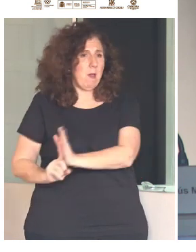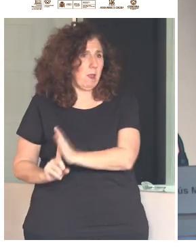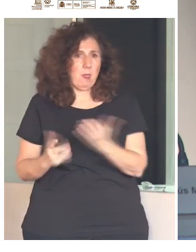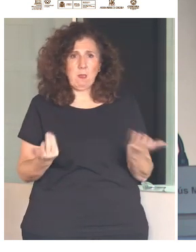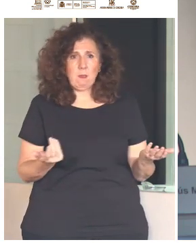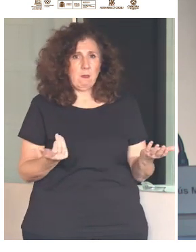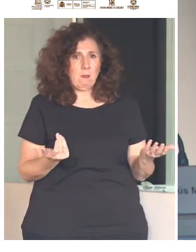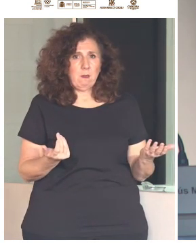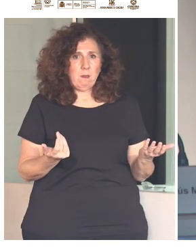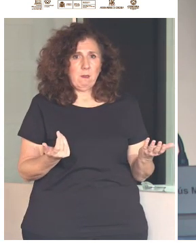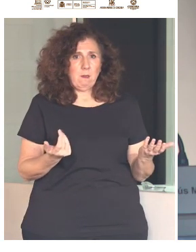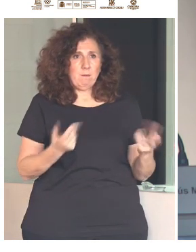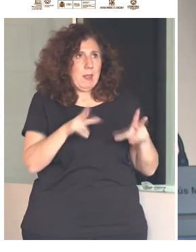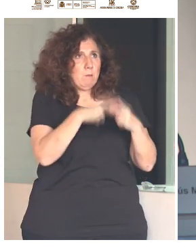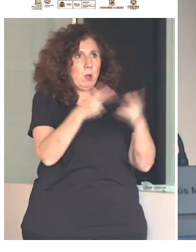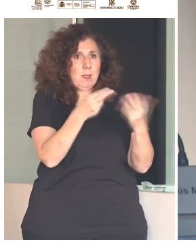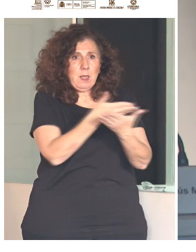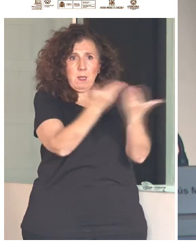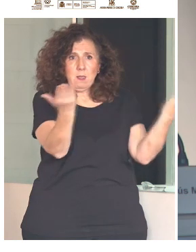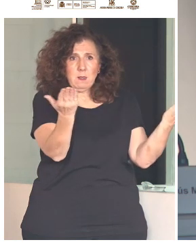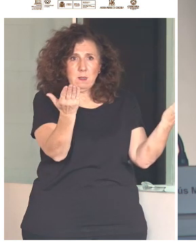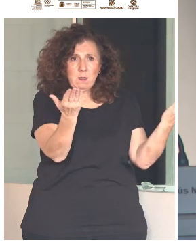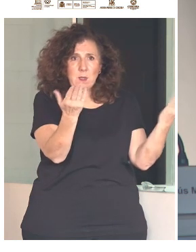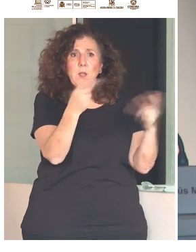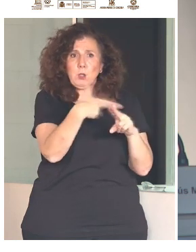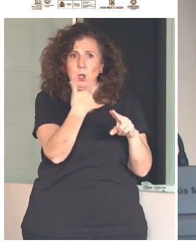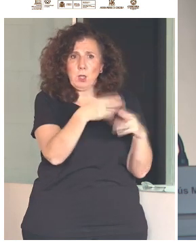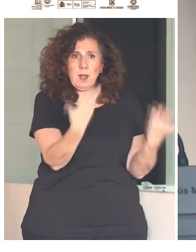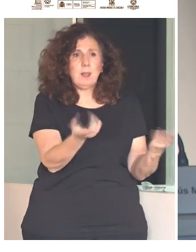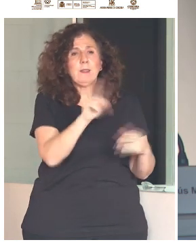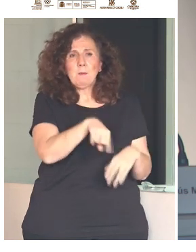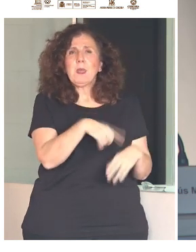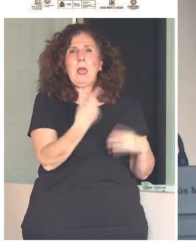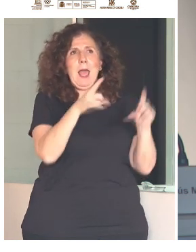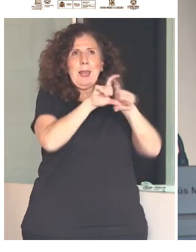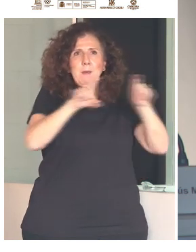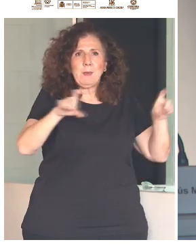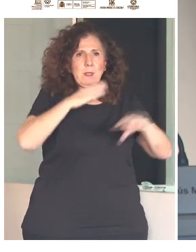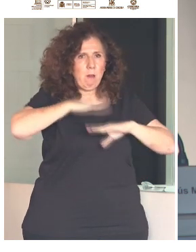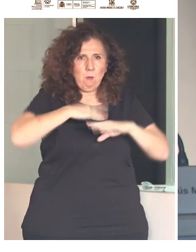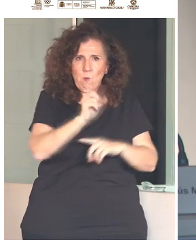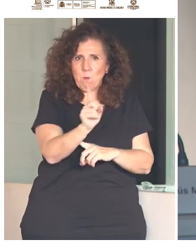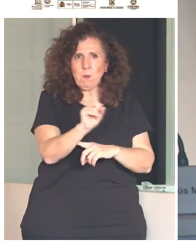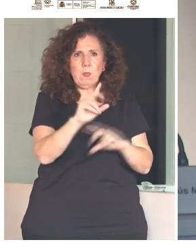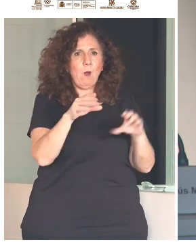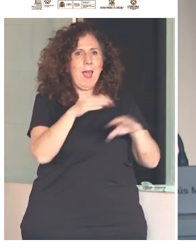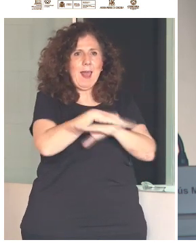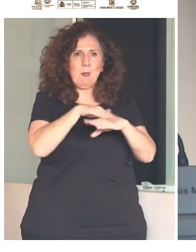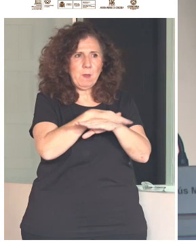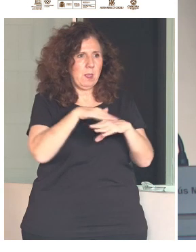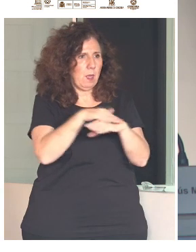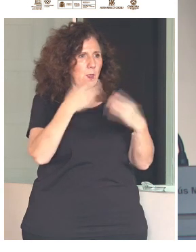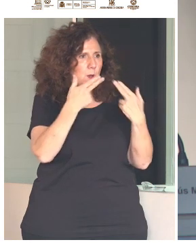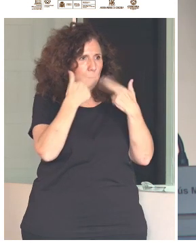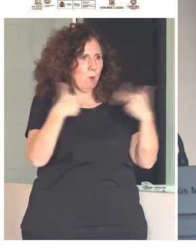y, por otra parte, ubica a las administraciones públicas, a las empresas que no hayan acatado este mandato legal, fuera de la ley